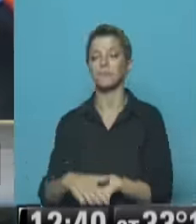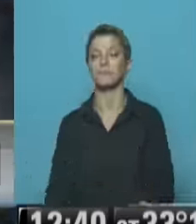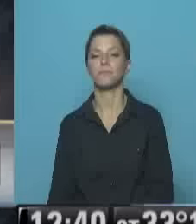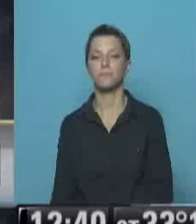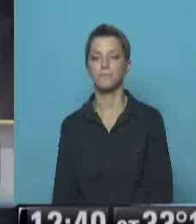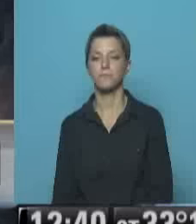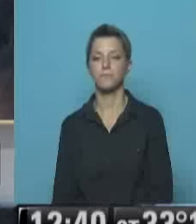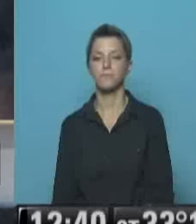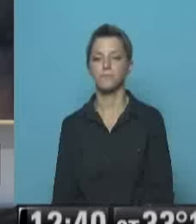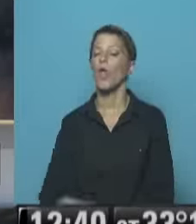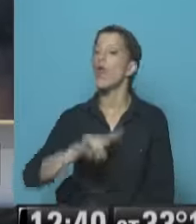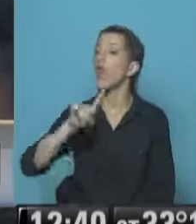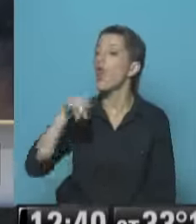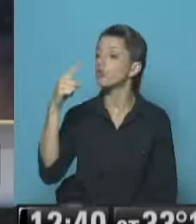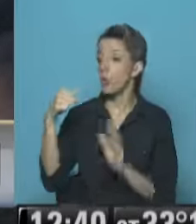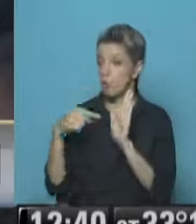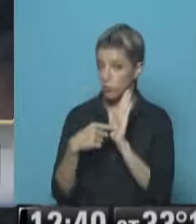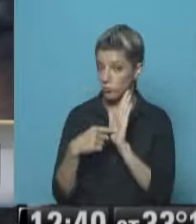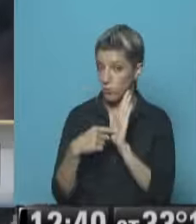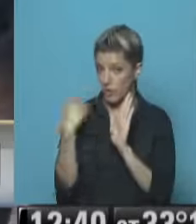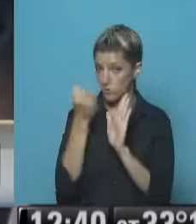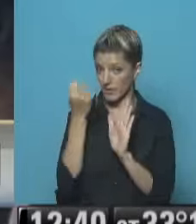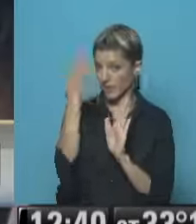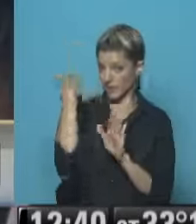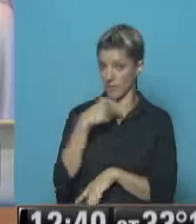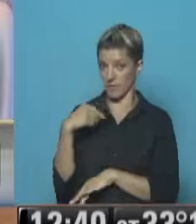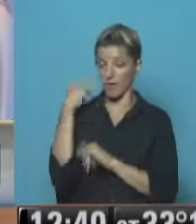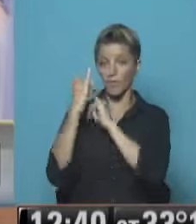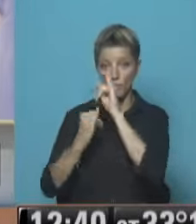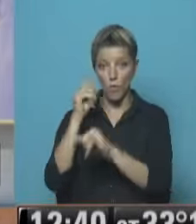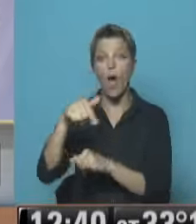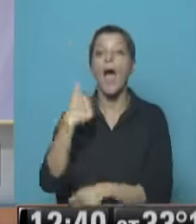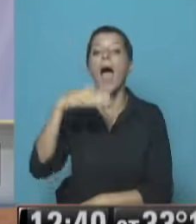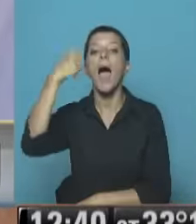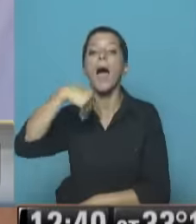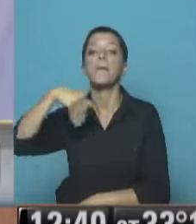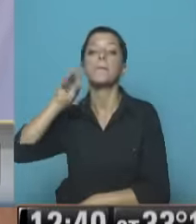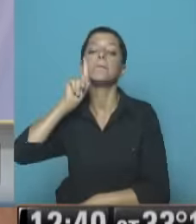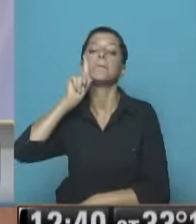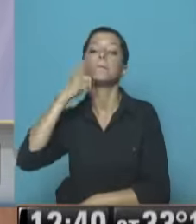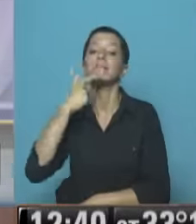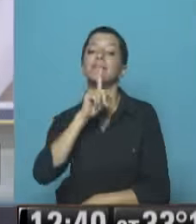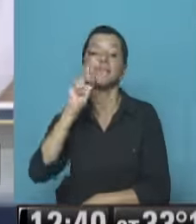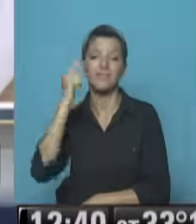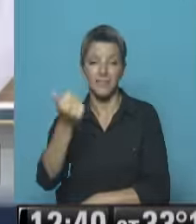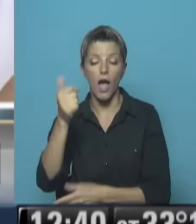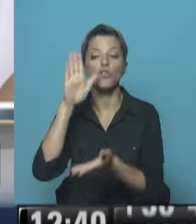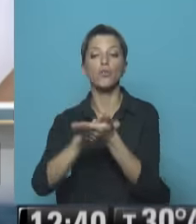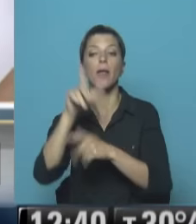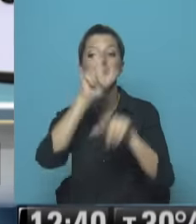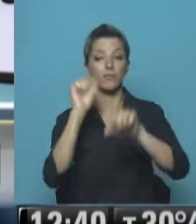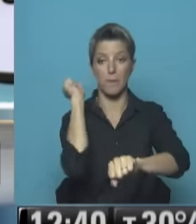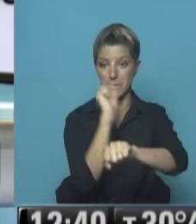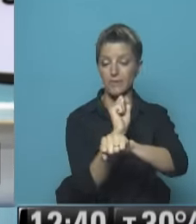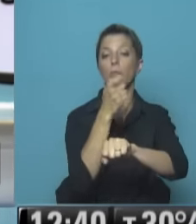Otra cosa que se ha comentado durante la semana Es la posibilidad de declarar una amnistía En relación a los presos Como el caso de